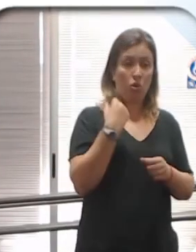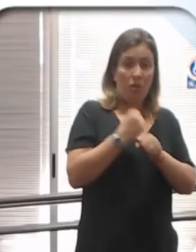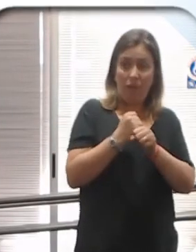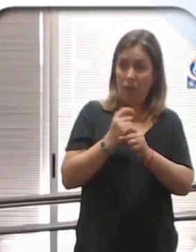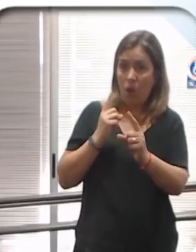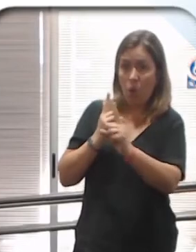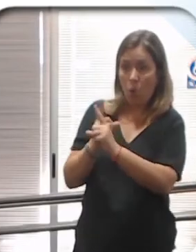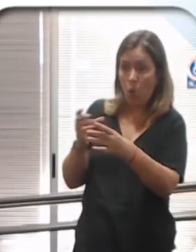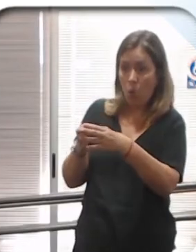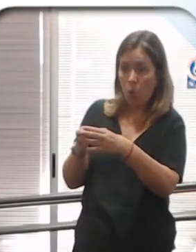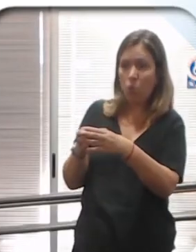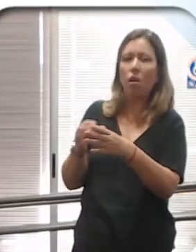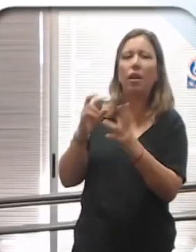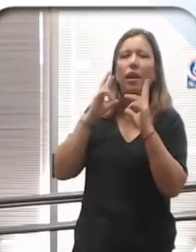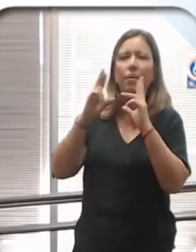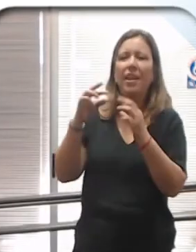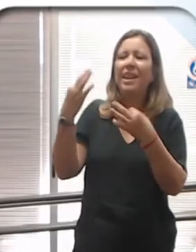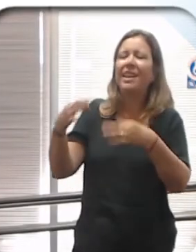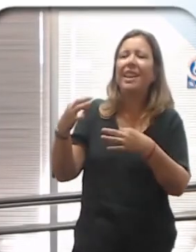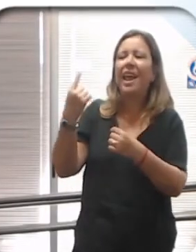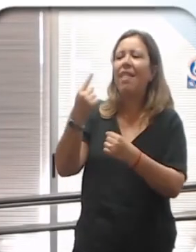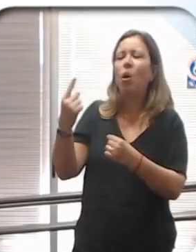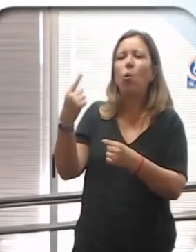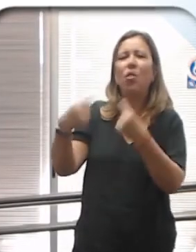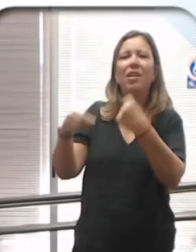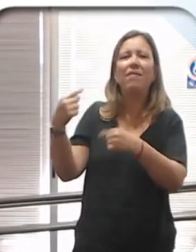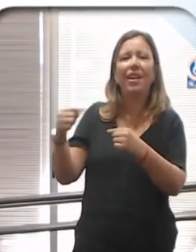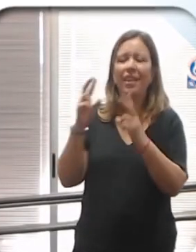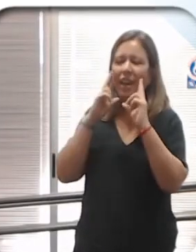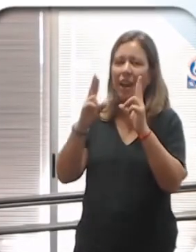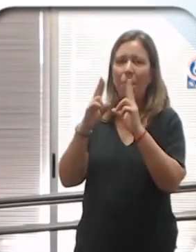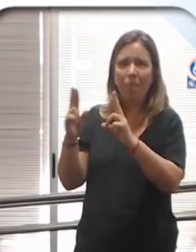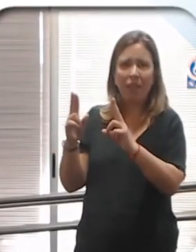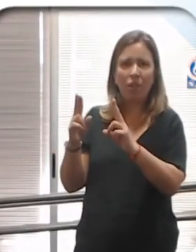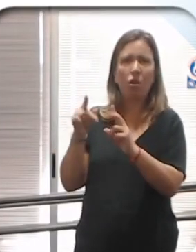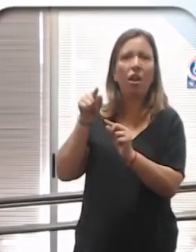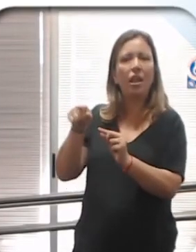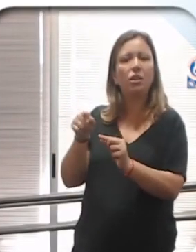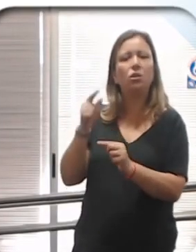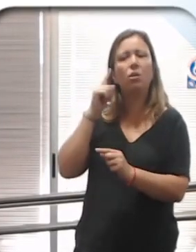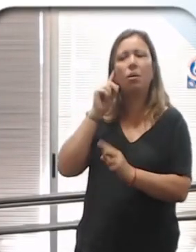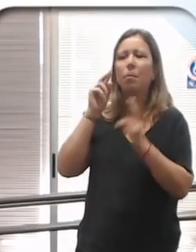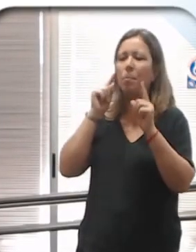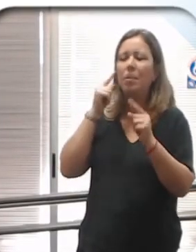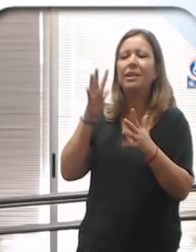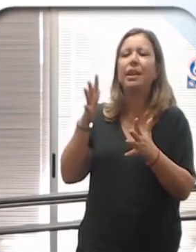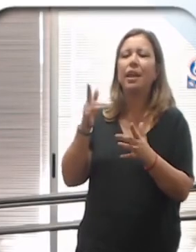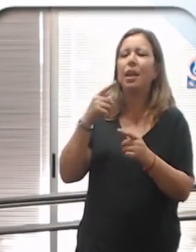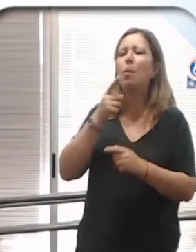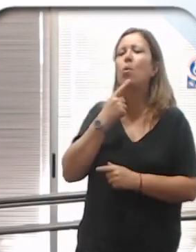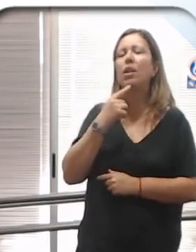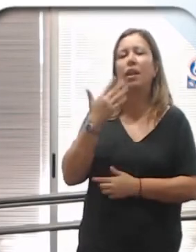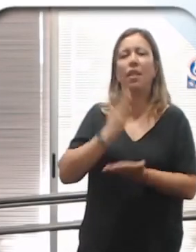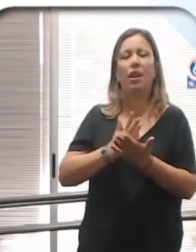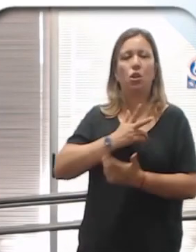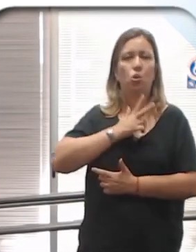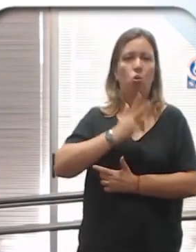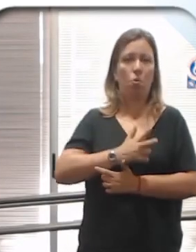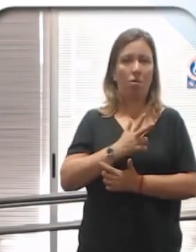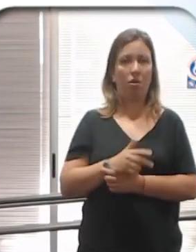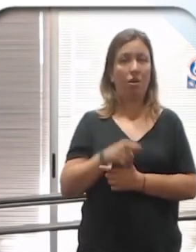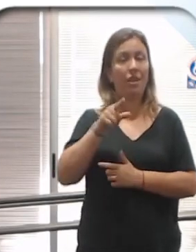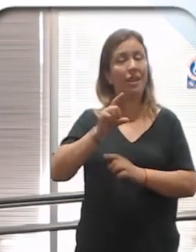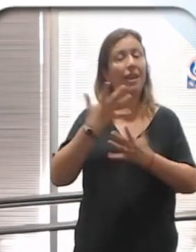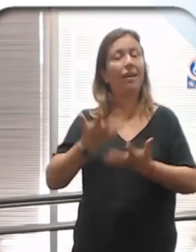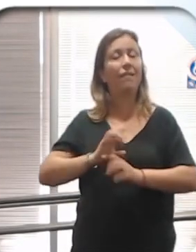personas, respetamos la singularidad de cada uno, y eso es pensarse en una política de derechos humanos. Entonces quería